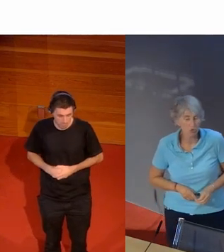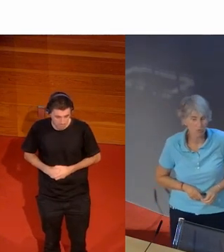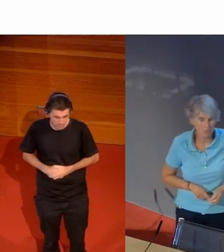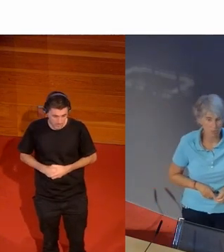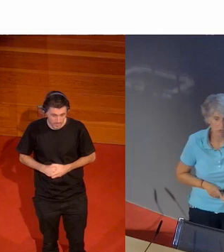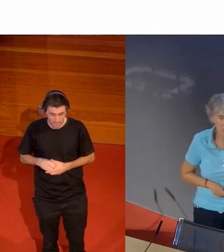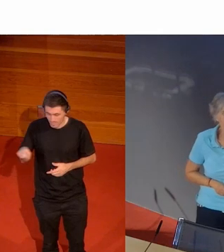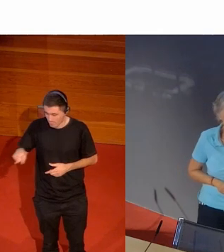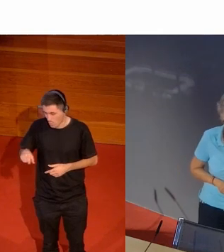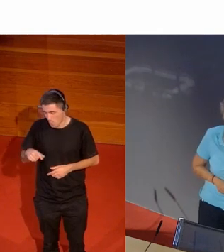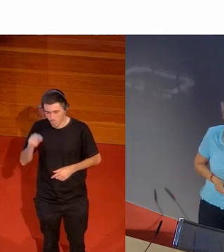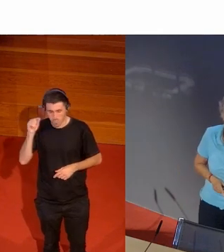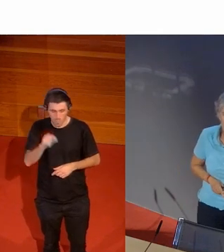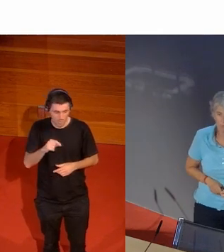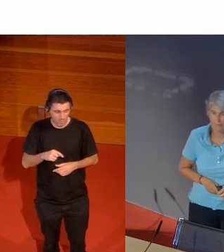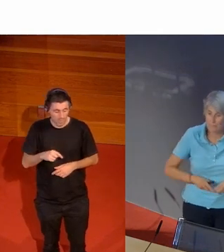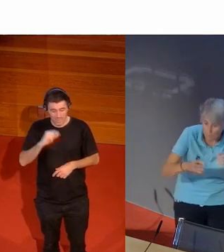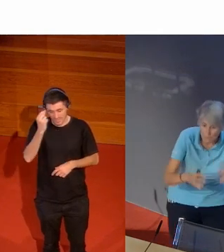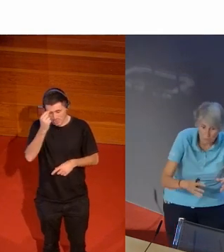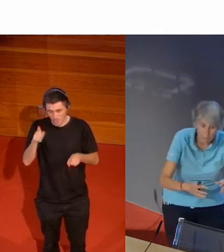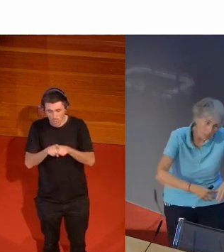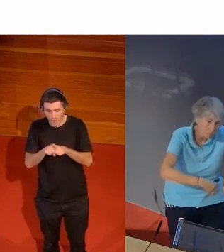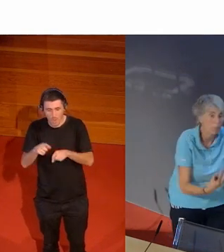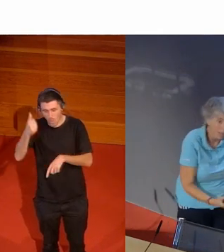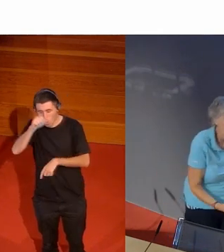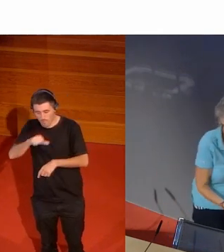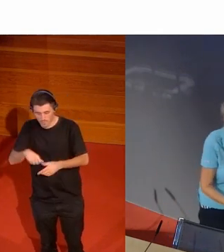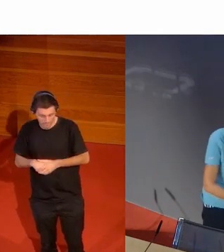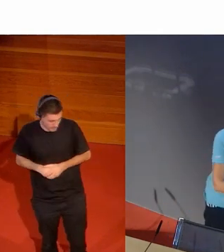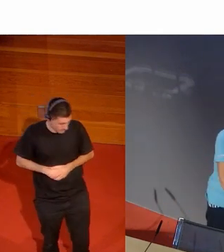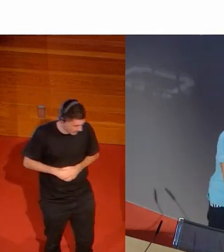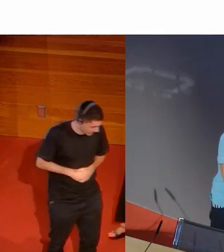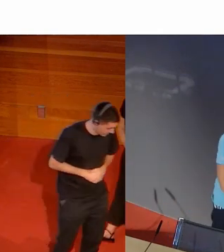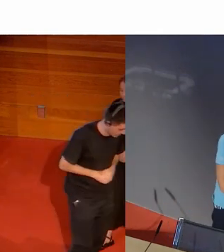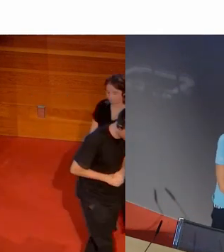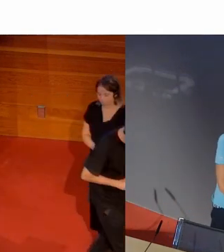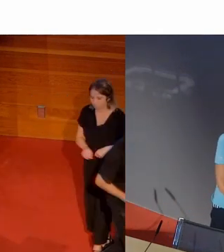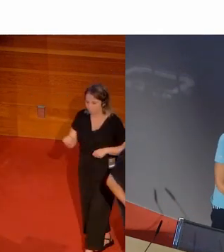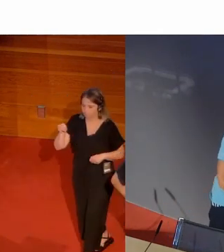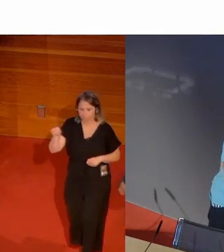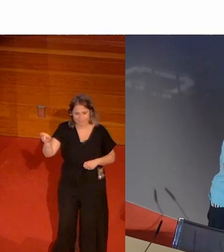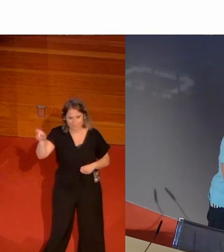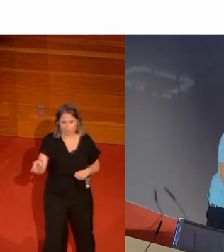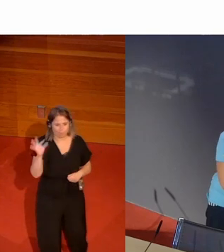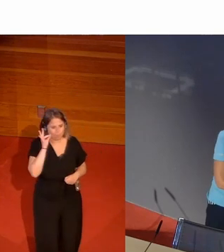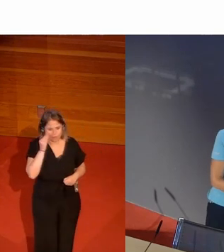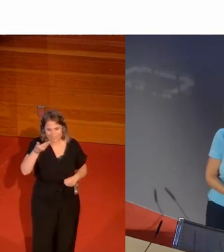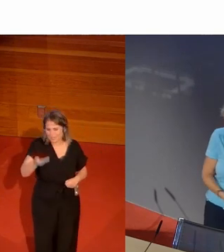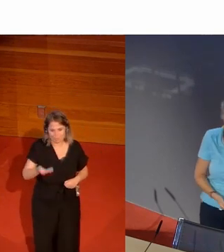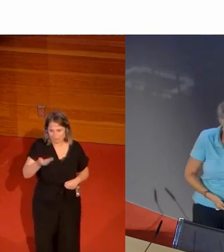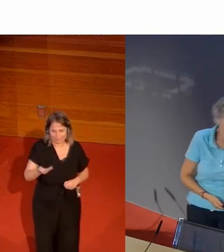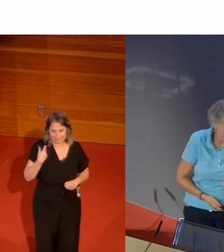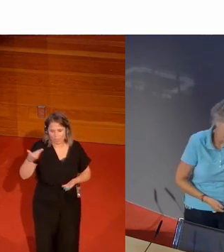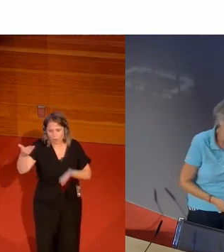estos son los ofensivos tan talentosa como un hombre en sí misma Simone Biles ya tiene un peso no hace falta que la compares con